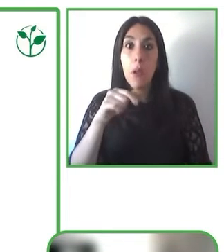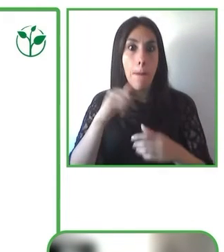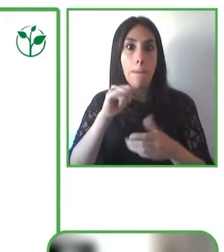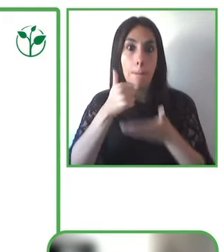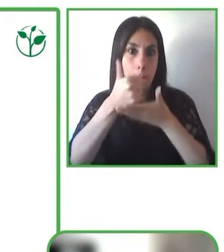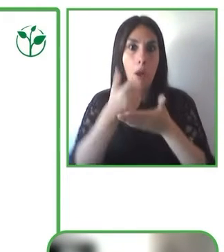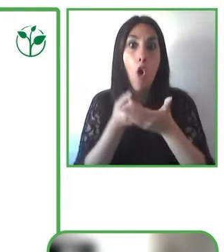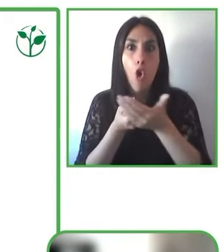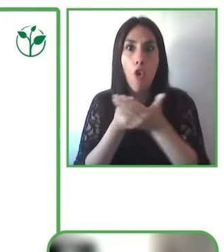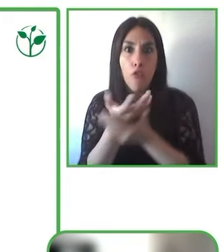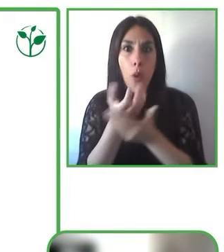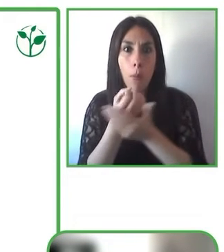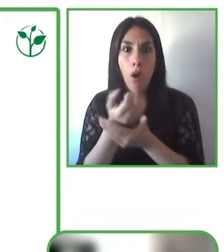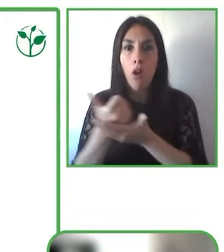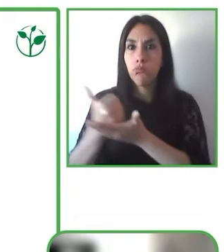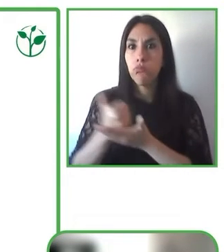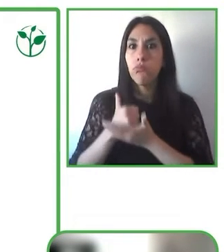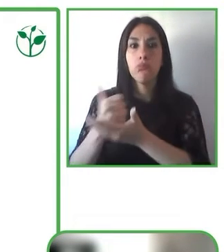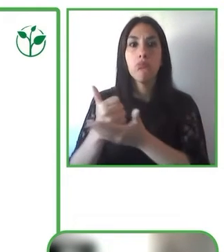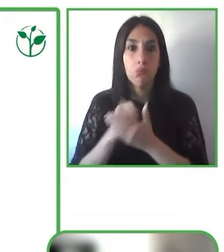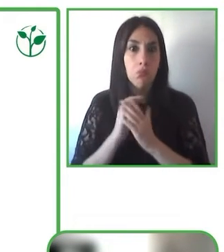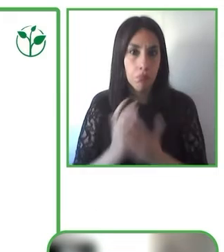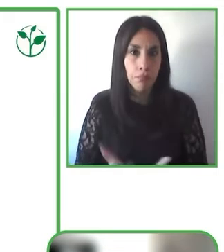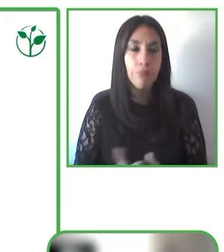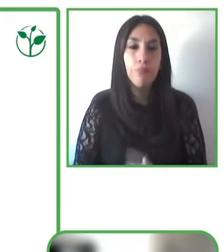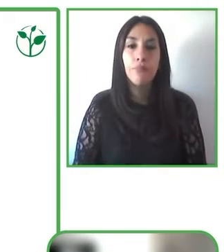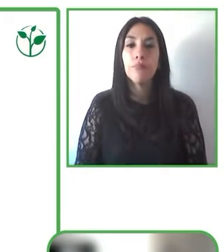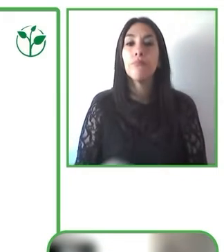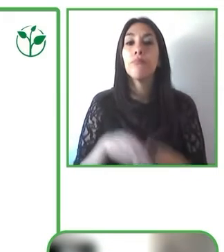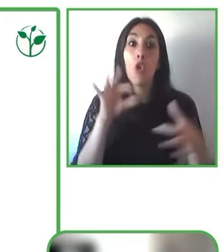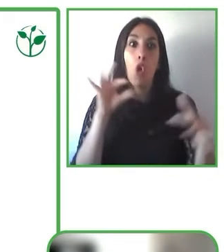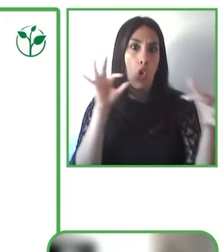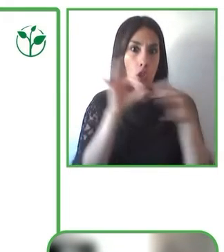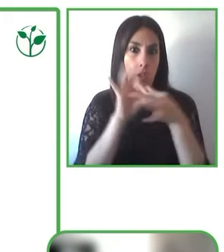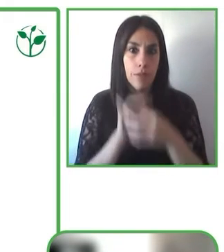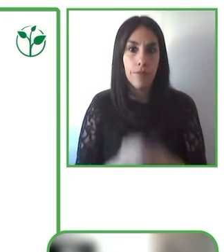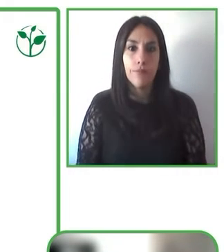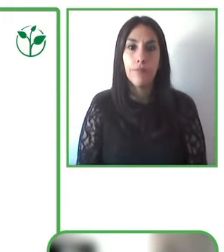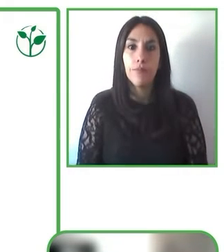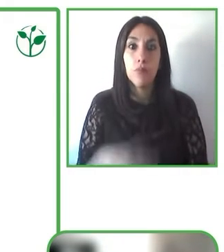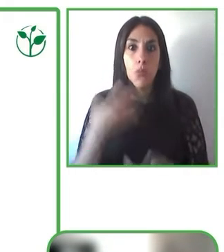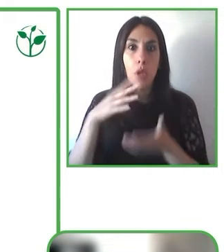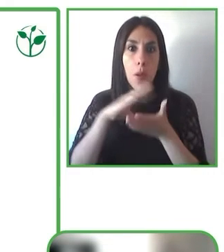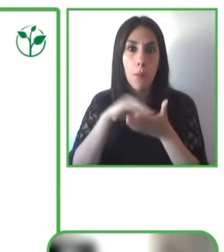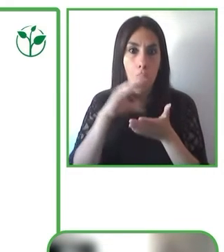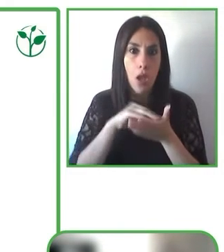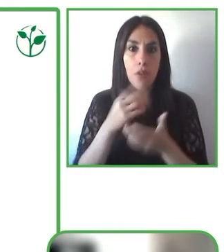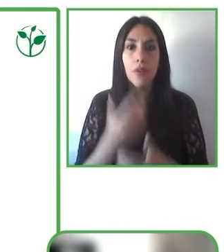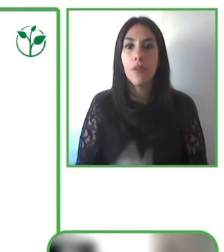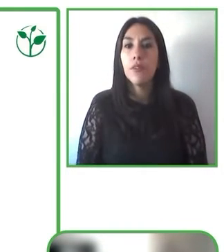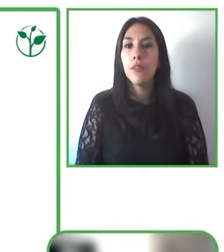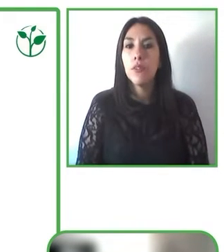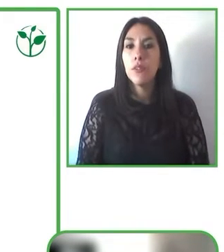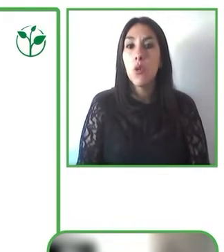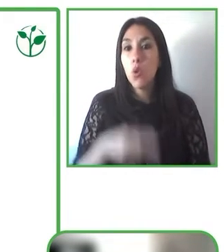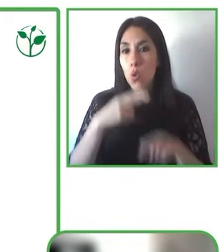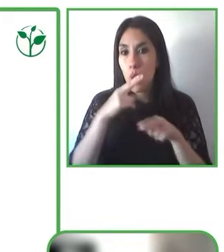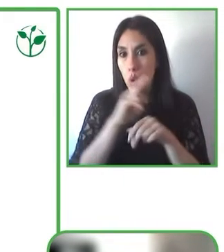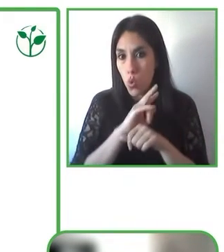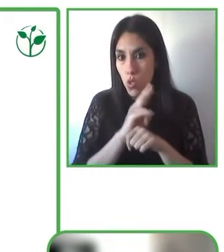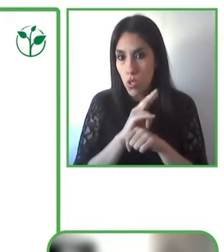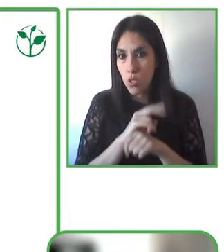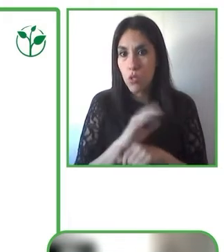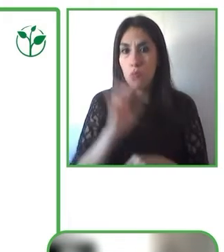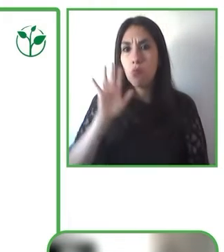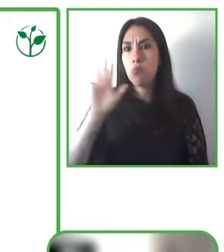implementarlos y utilizarlos en tu dispositivo. Como puedes ver, entre nuestras actividades,